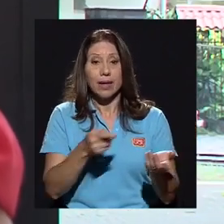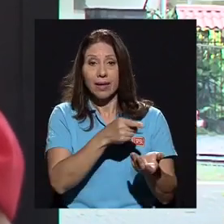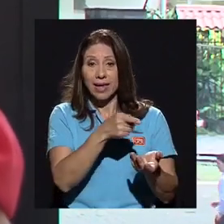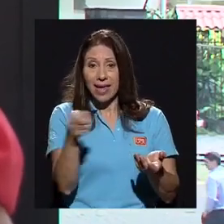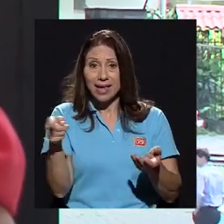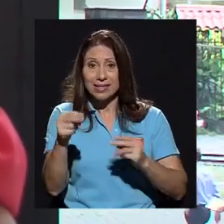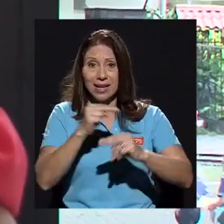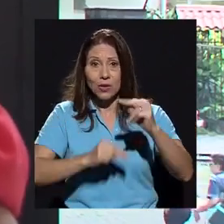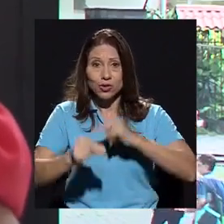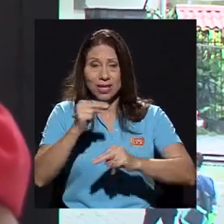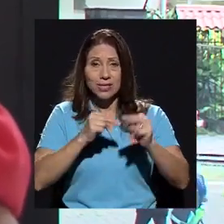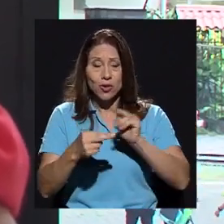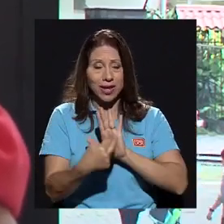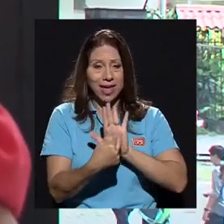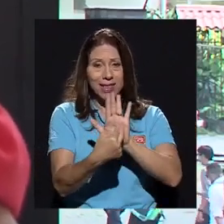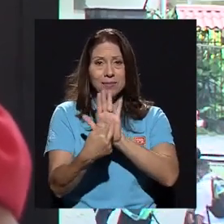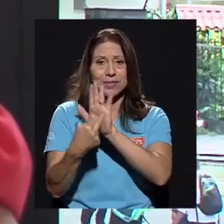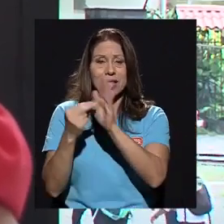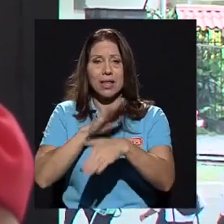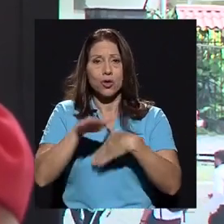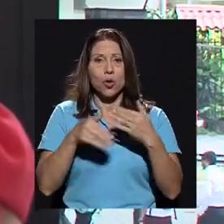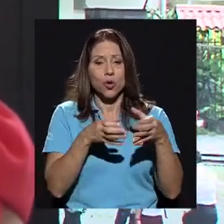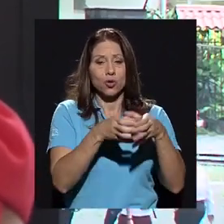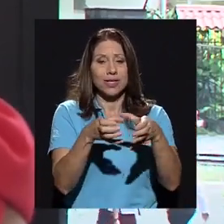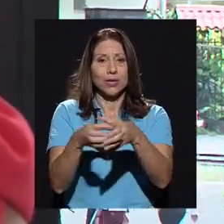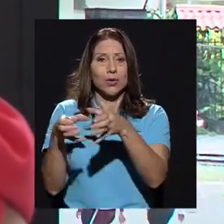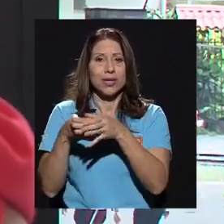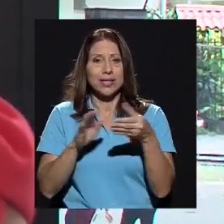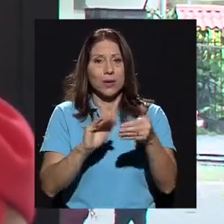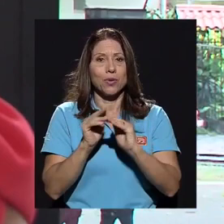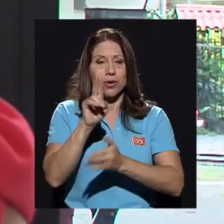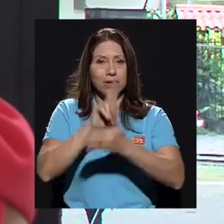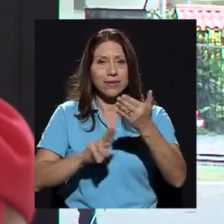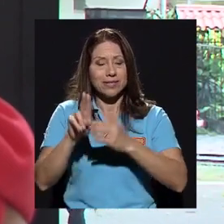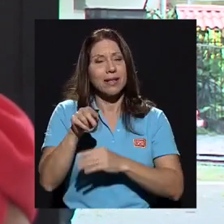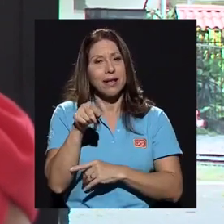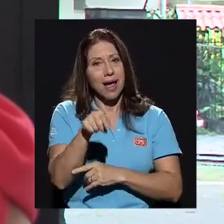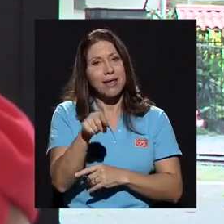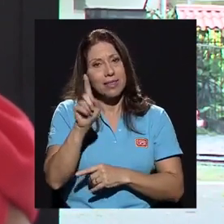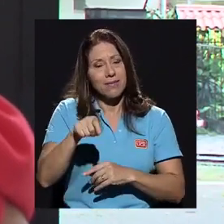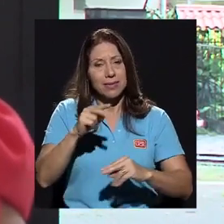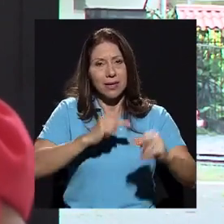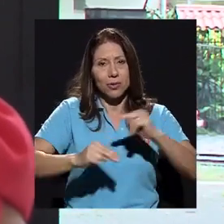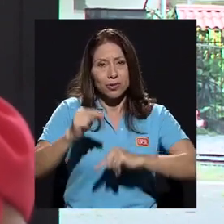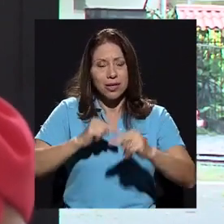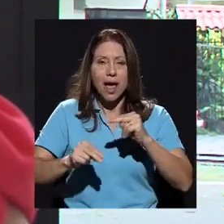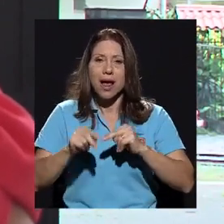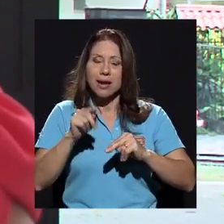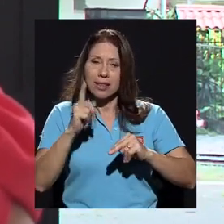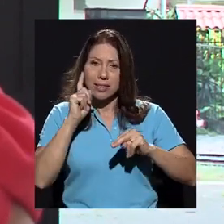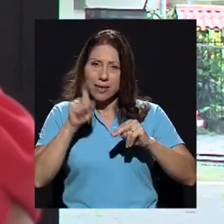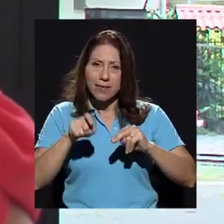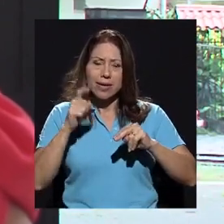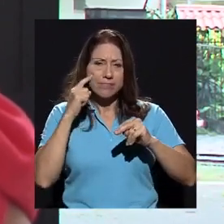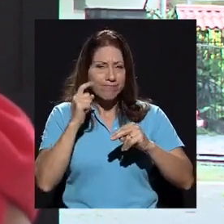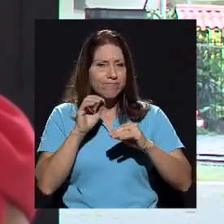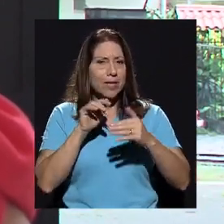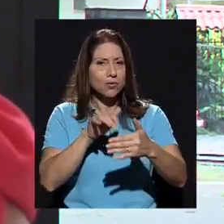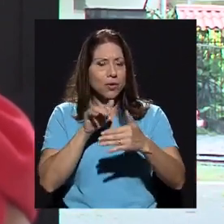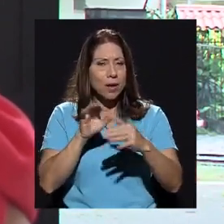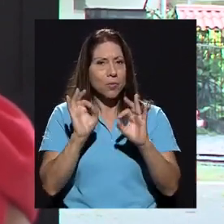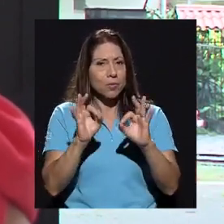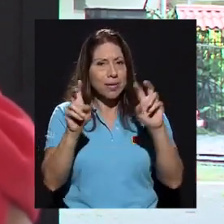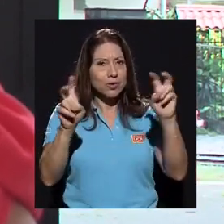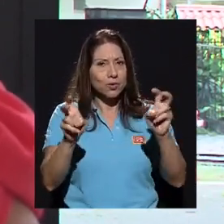representados en esa negociación, pues, todos los sectores de la comunidad universitaria. Y yo creo que sí, ahí habría que negociar y habría que estudiar muy bien esos